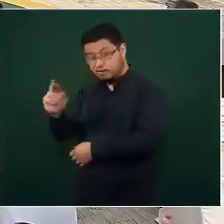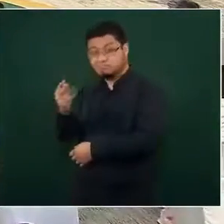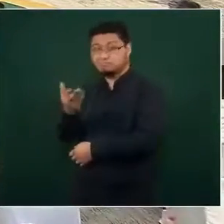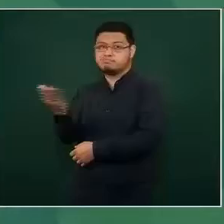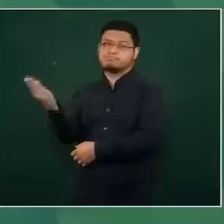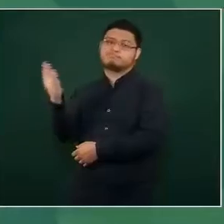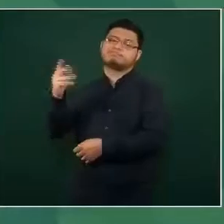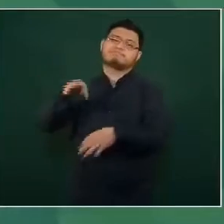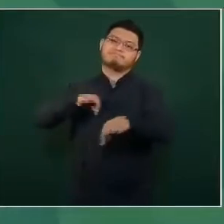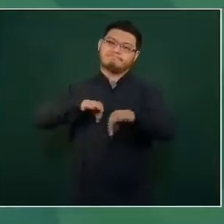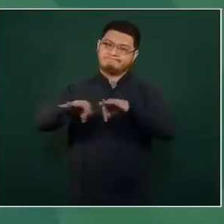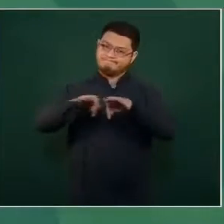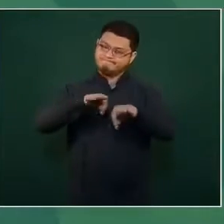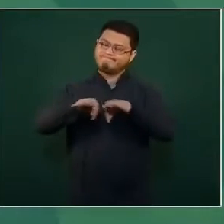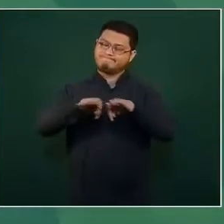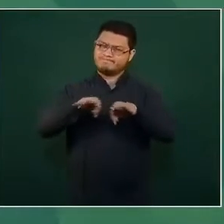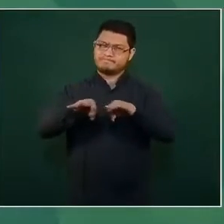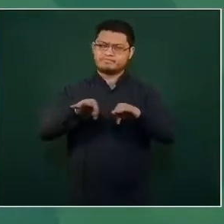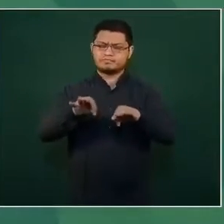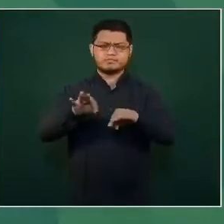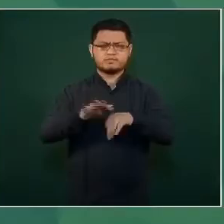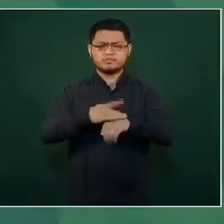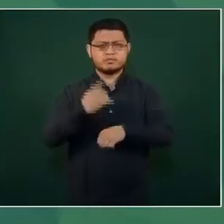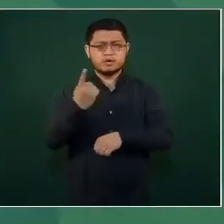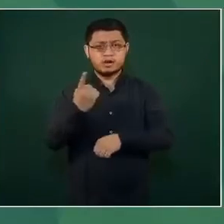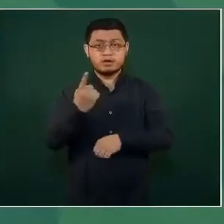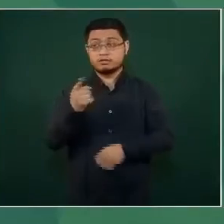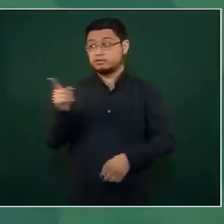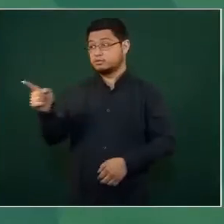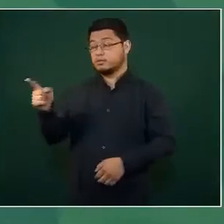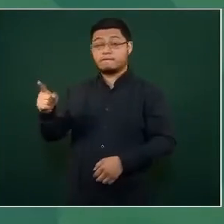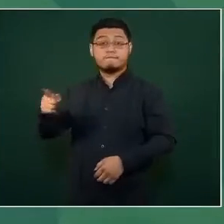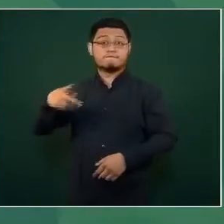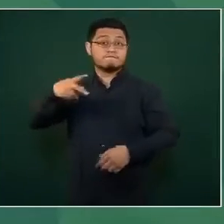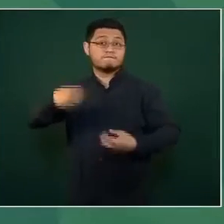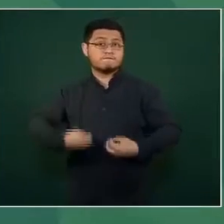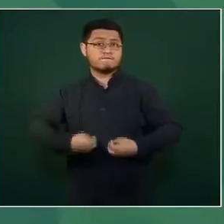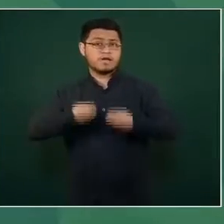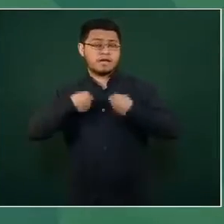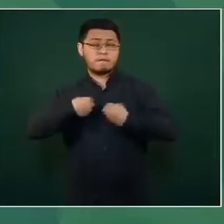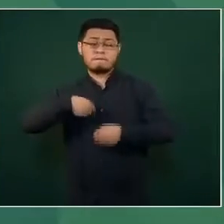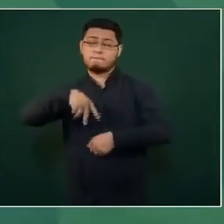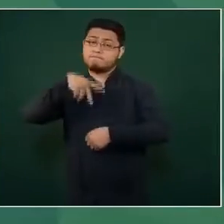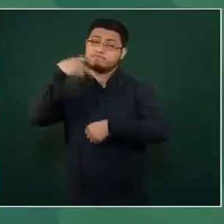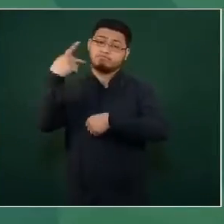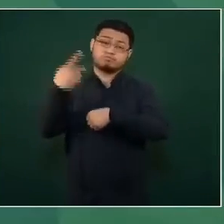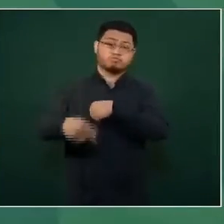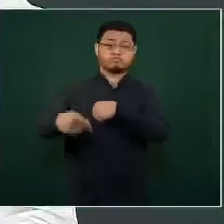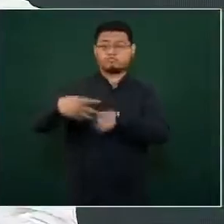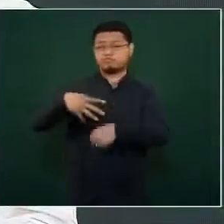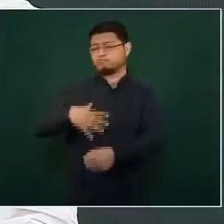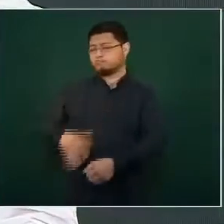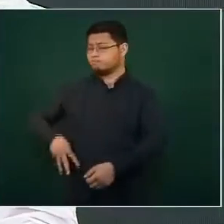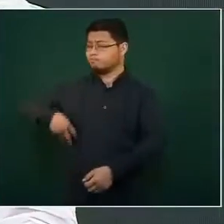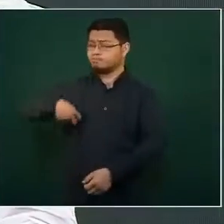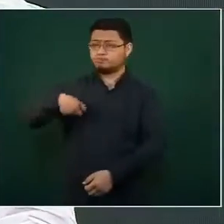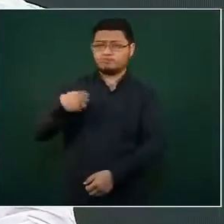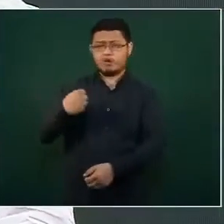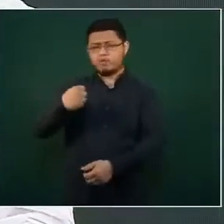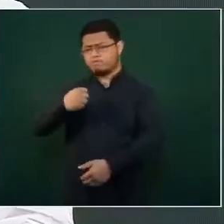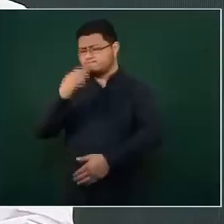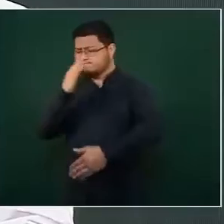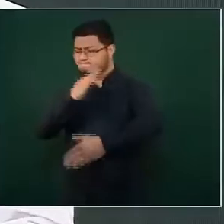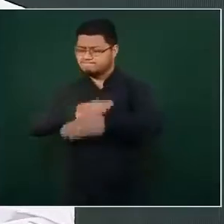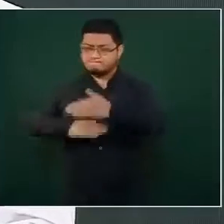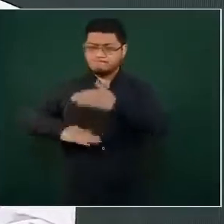labor, porque arriesgaron su vida, lo siguen haciendo para salvar la vida de